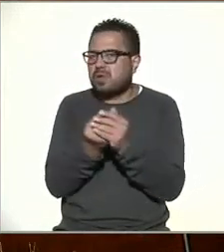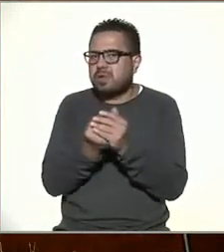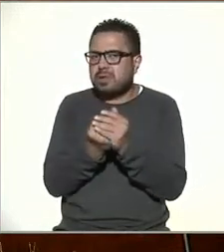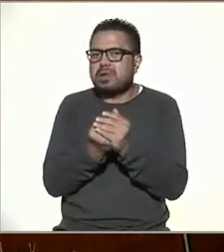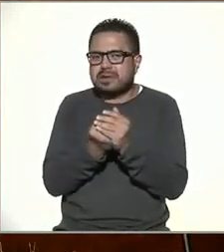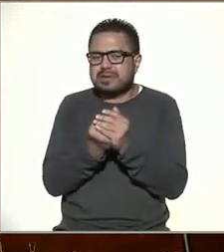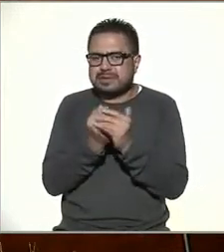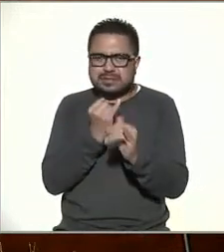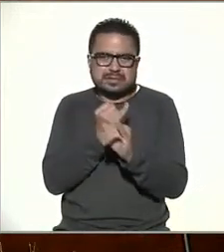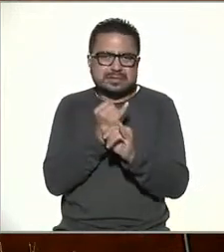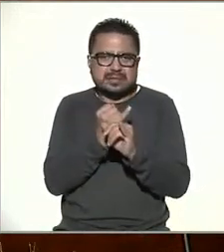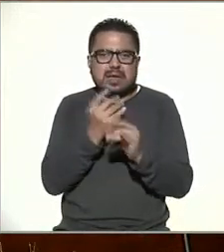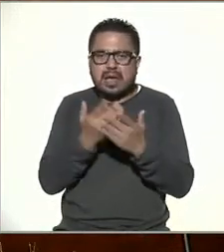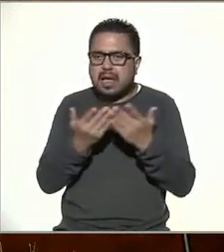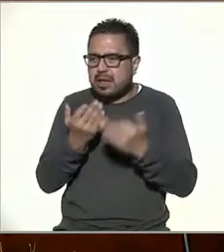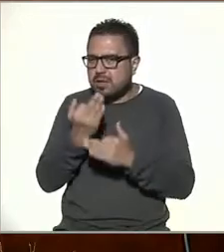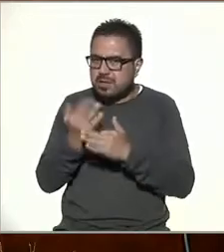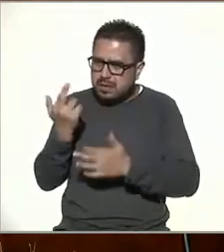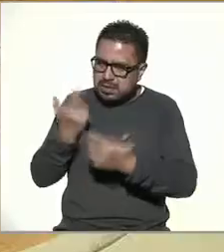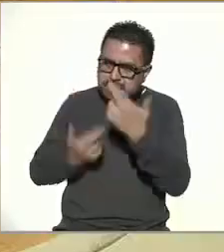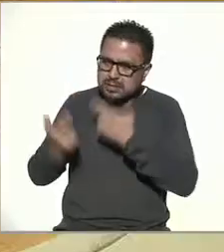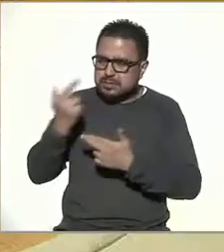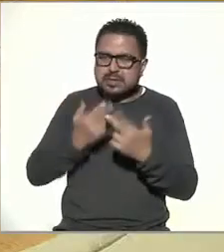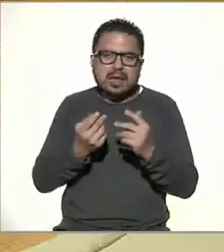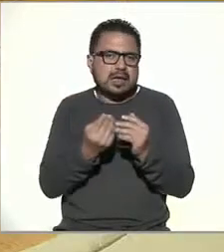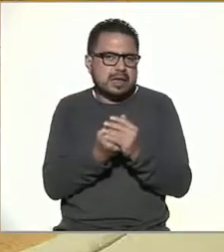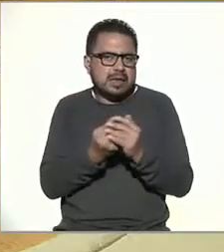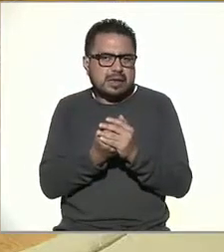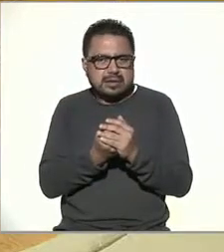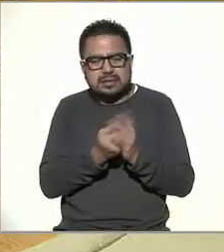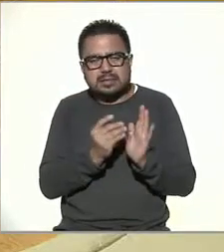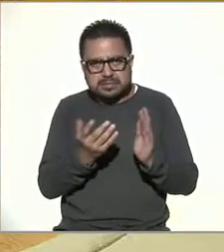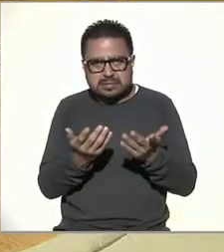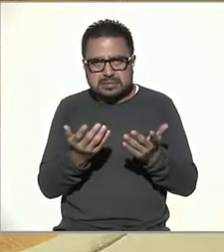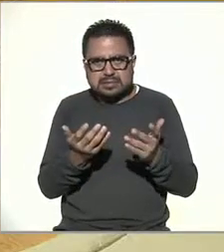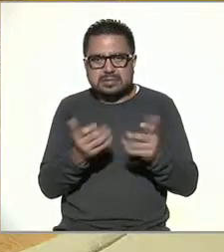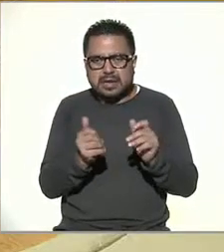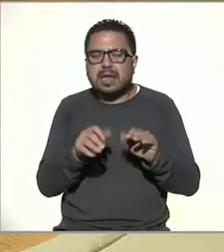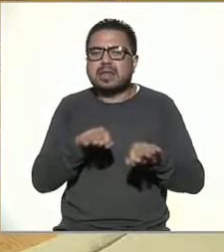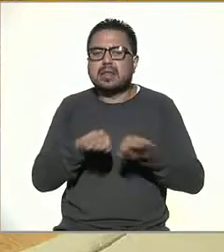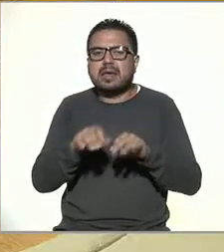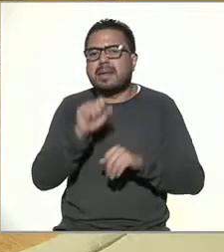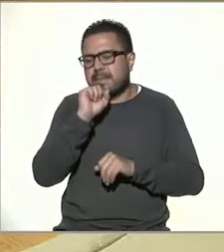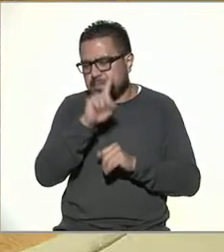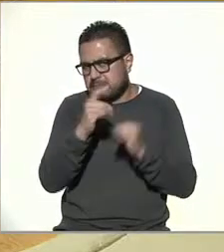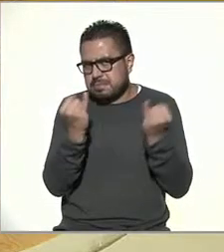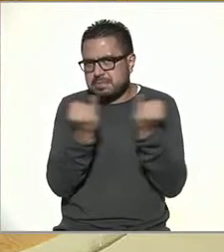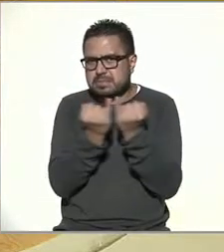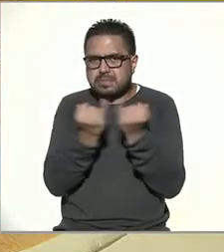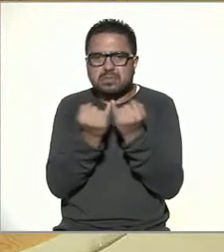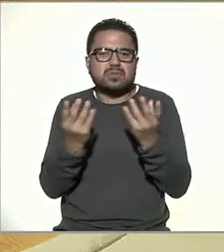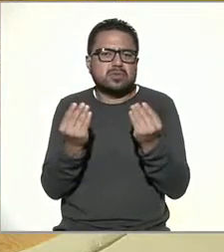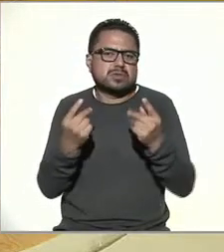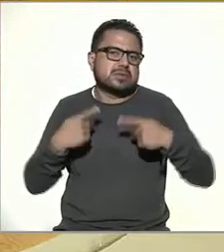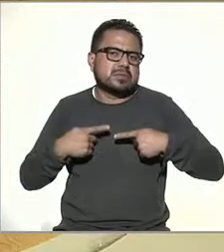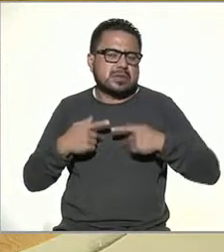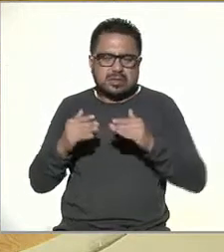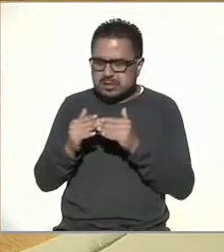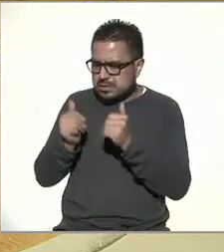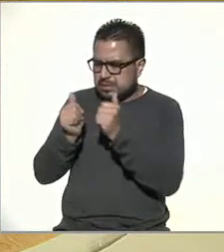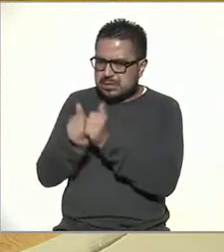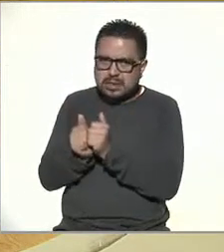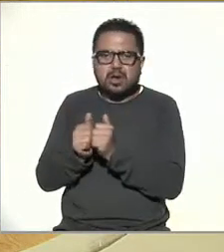personas regresaron a las aulas, en el caso del trabajo también, muchas personas se quedan en casa, otras